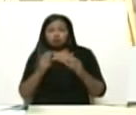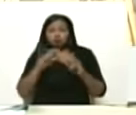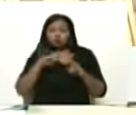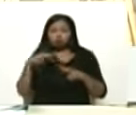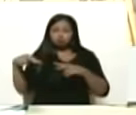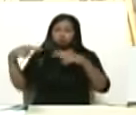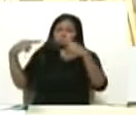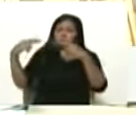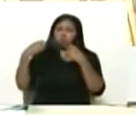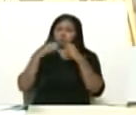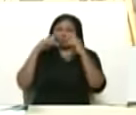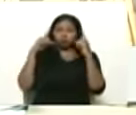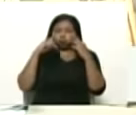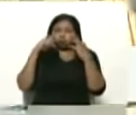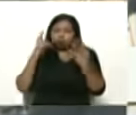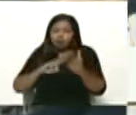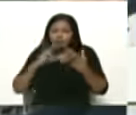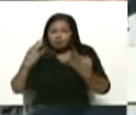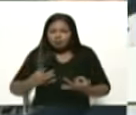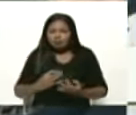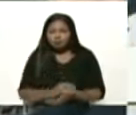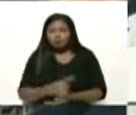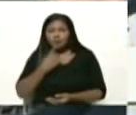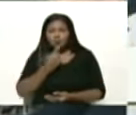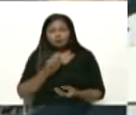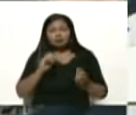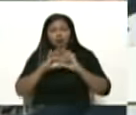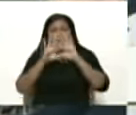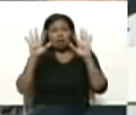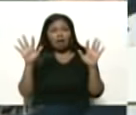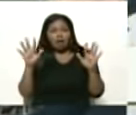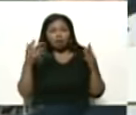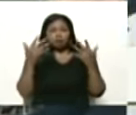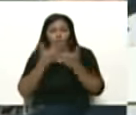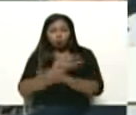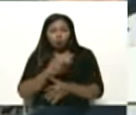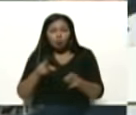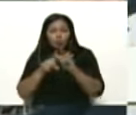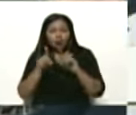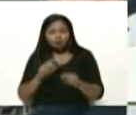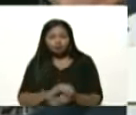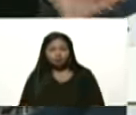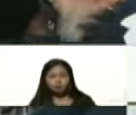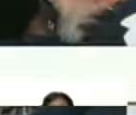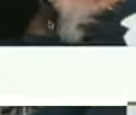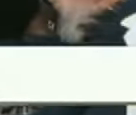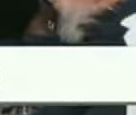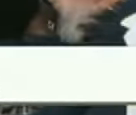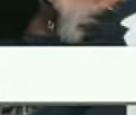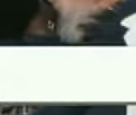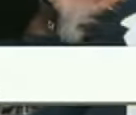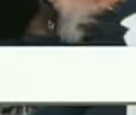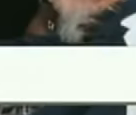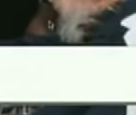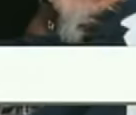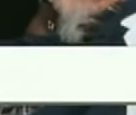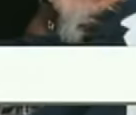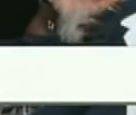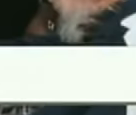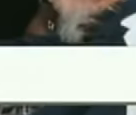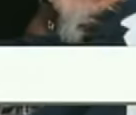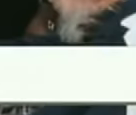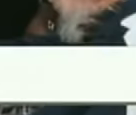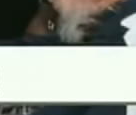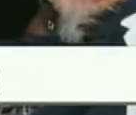sabes impresionados como dicen claros y sin vista y nunca se me olvidó nunca se me